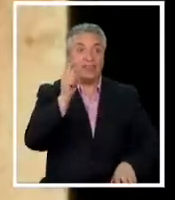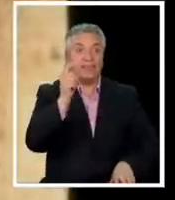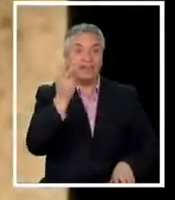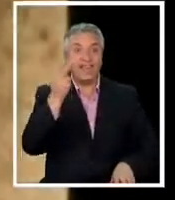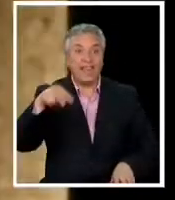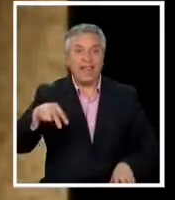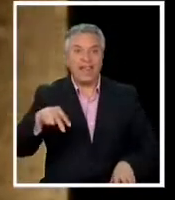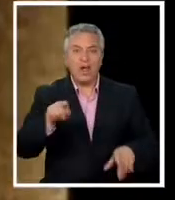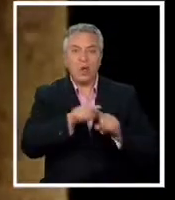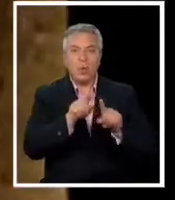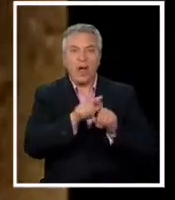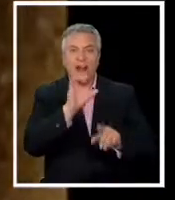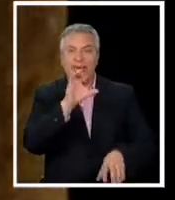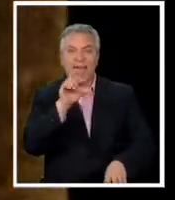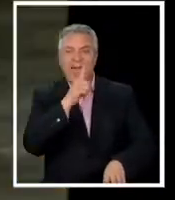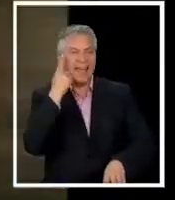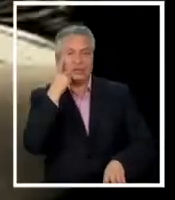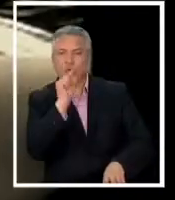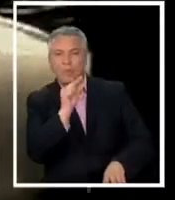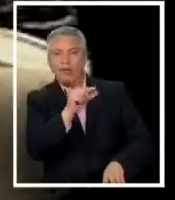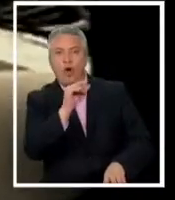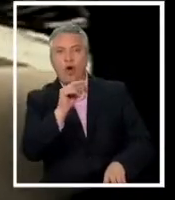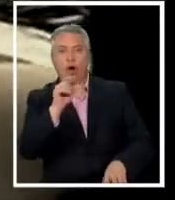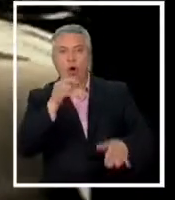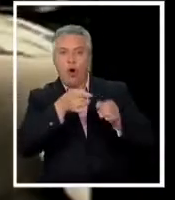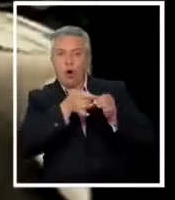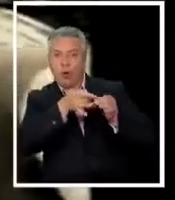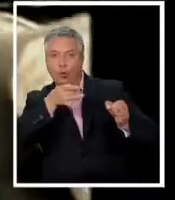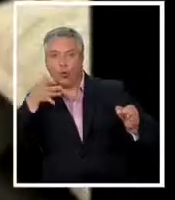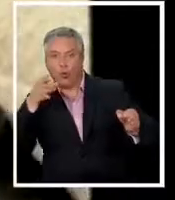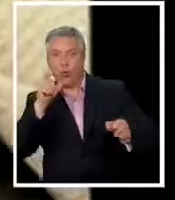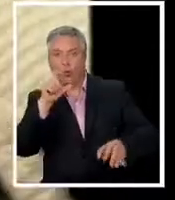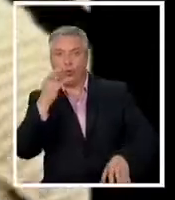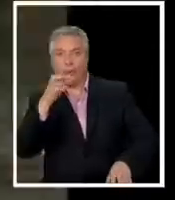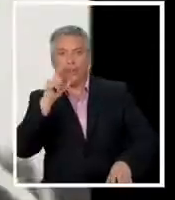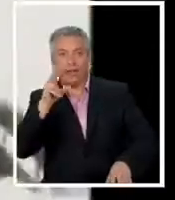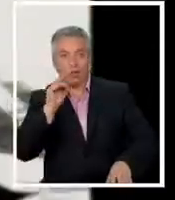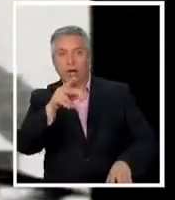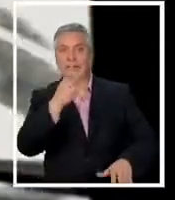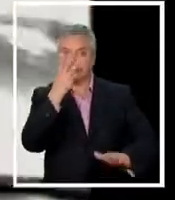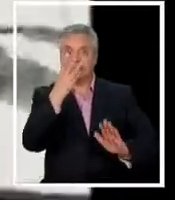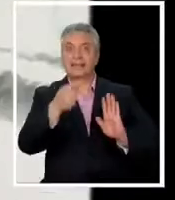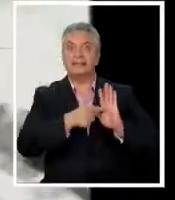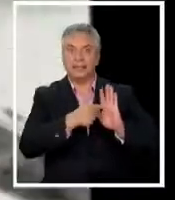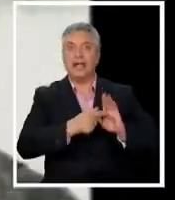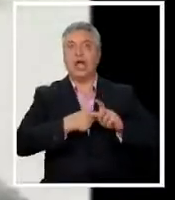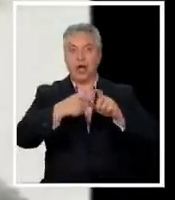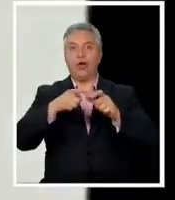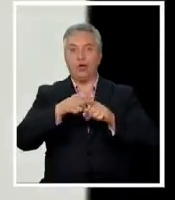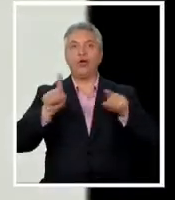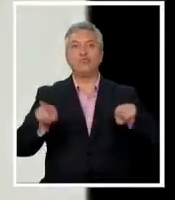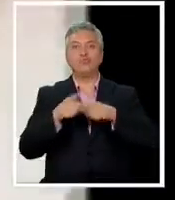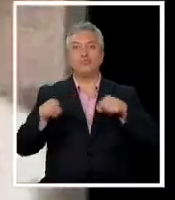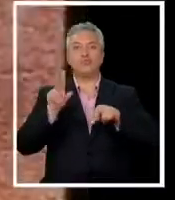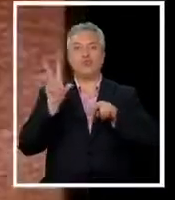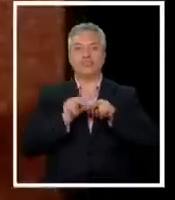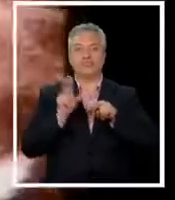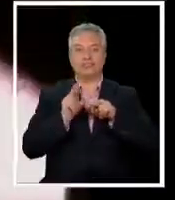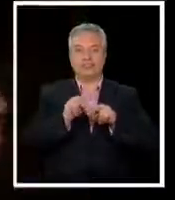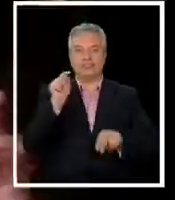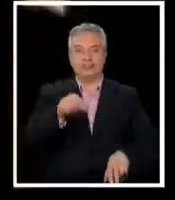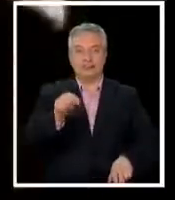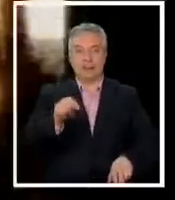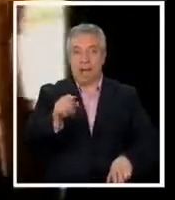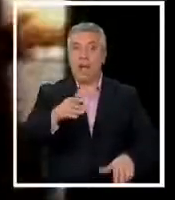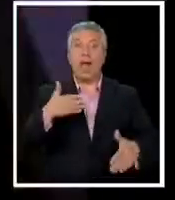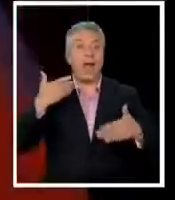Estúpido Cupido ambientada en los años 60 obligó a lanzar al mercado tres discos con música de esa época y el uso